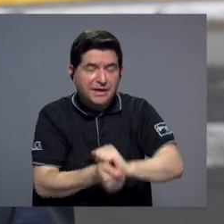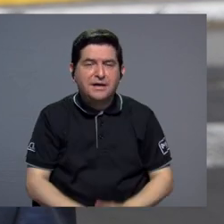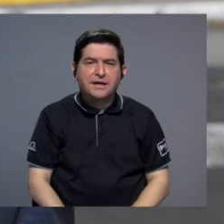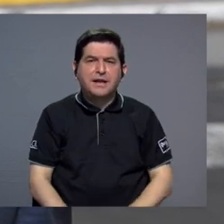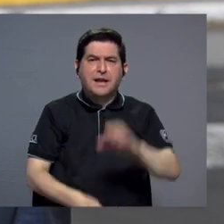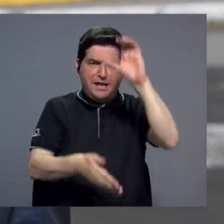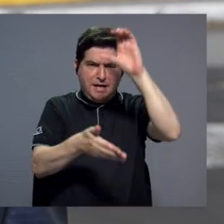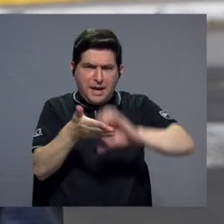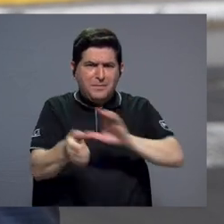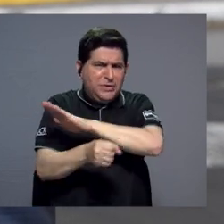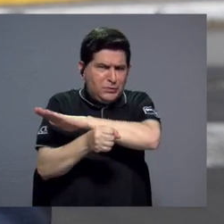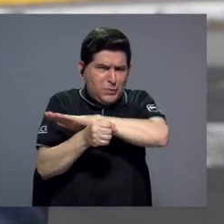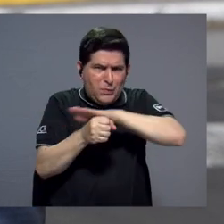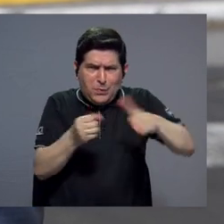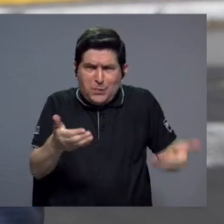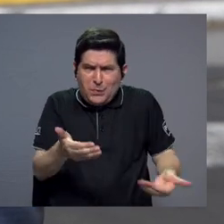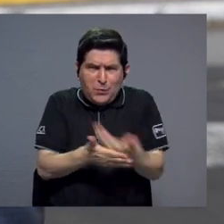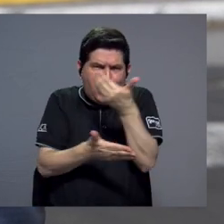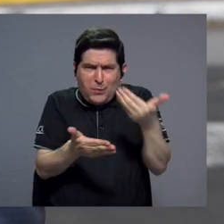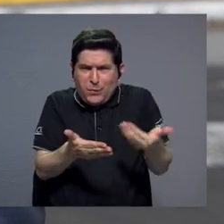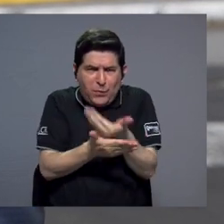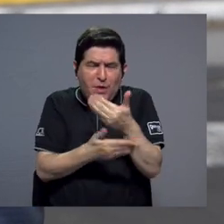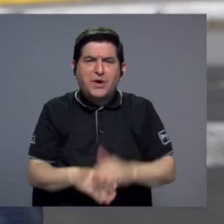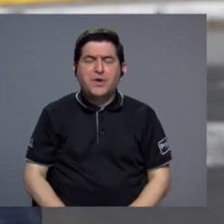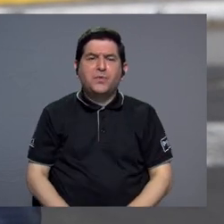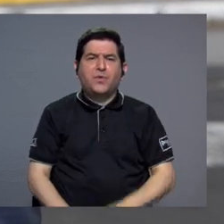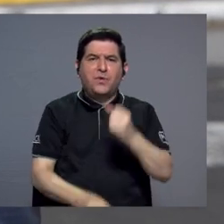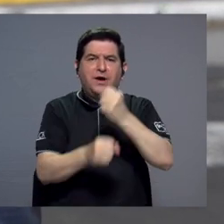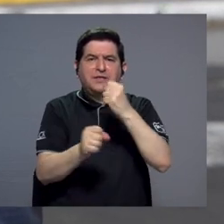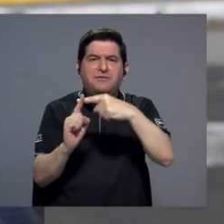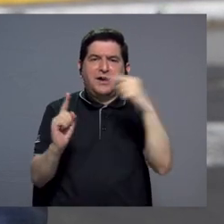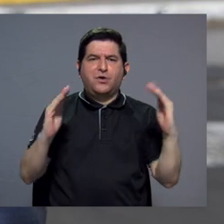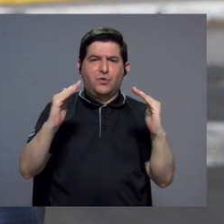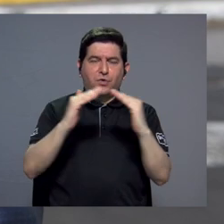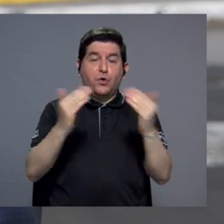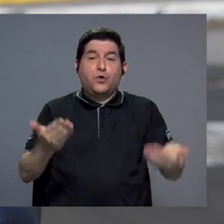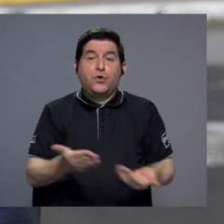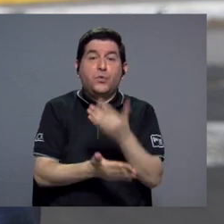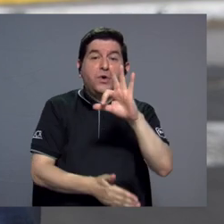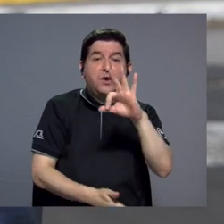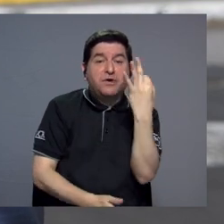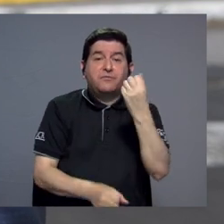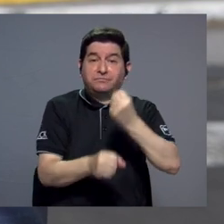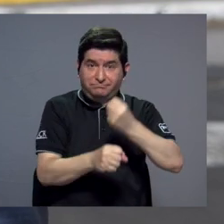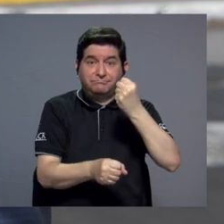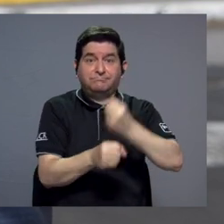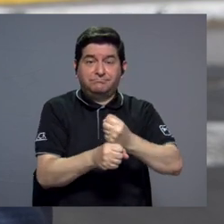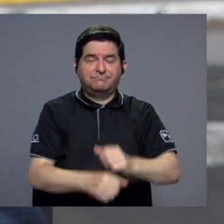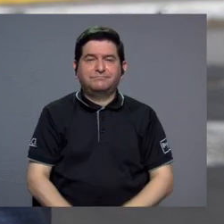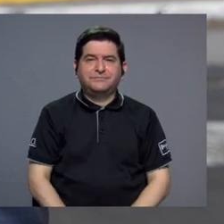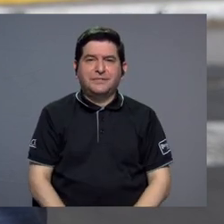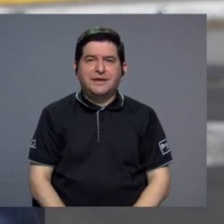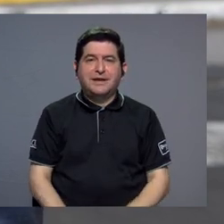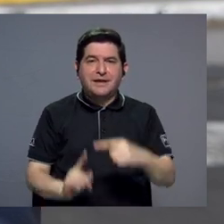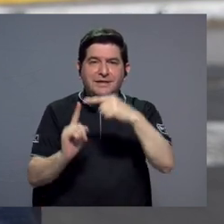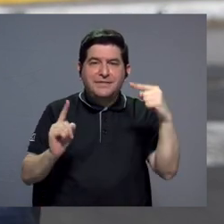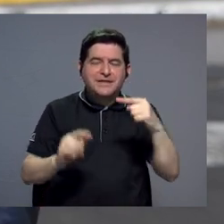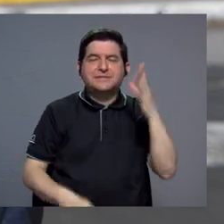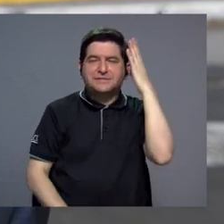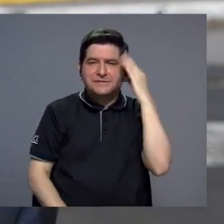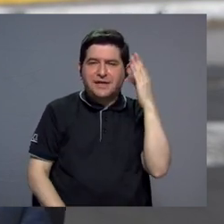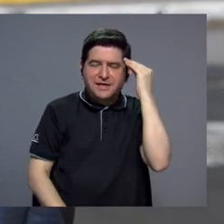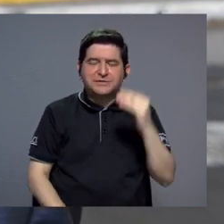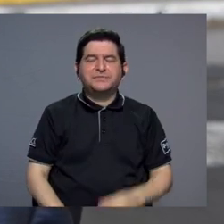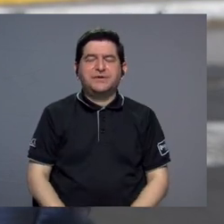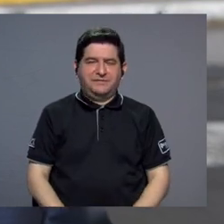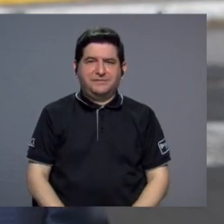destaca un capítulo completamente nuevo dedicado al teletrabajo, como nueva modalidad de empleo, a la luz de las